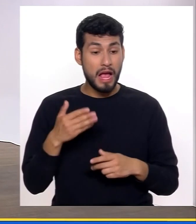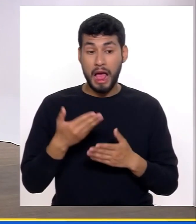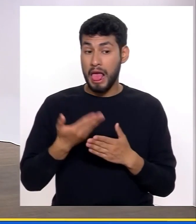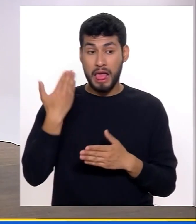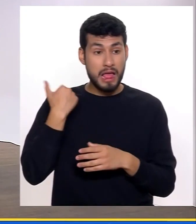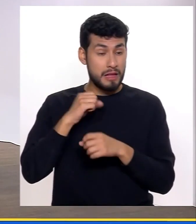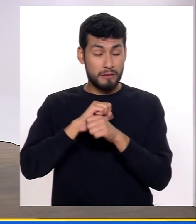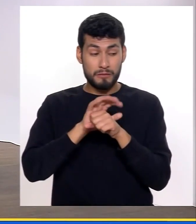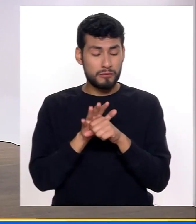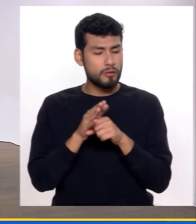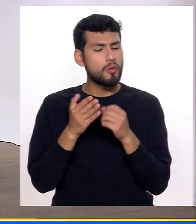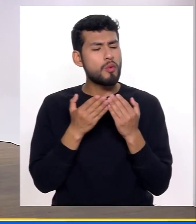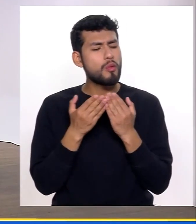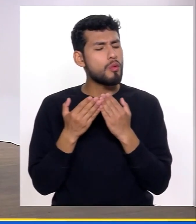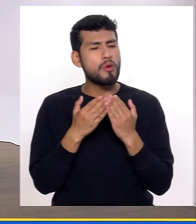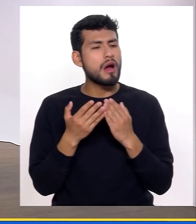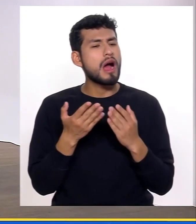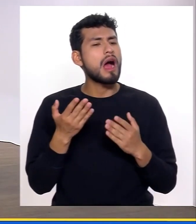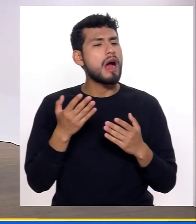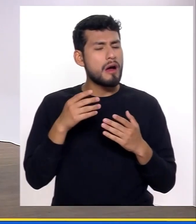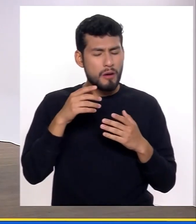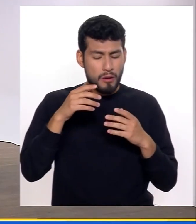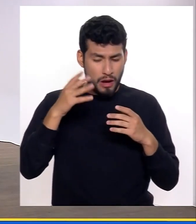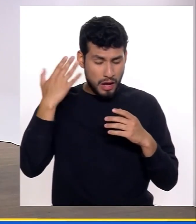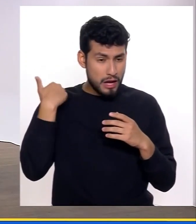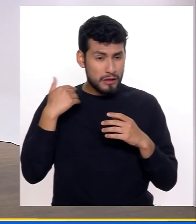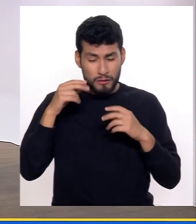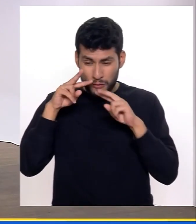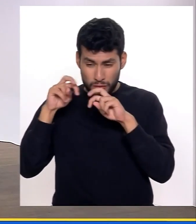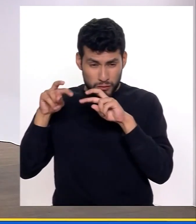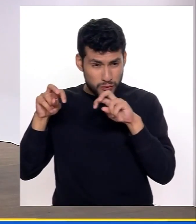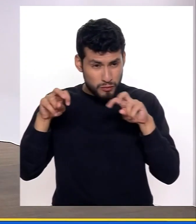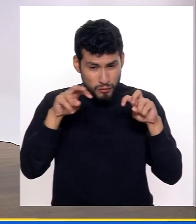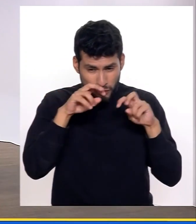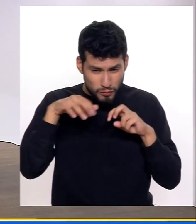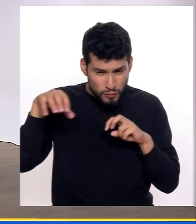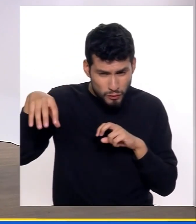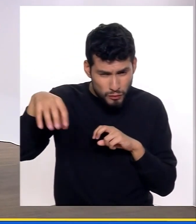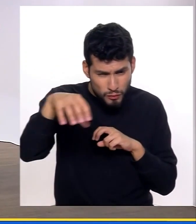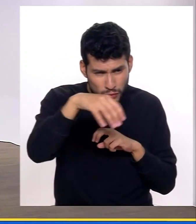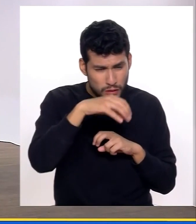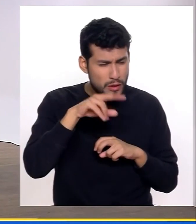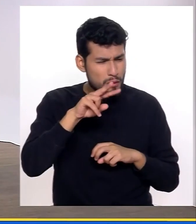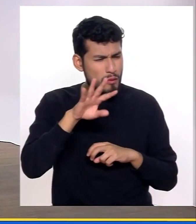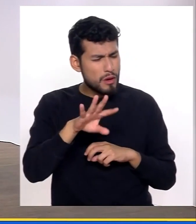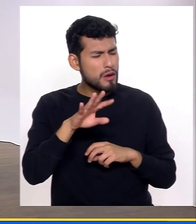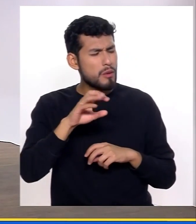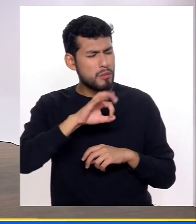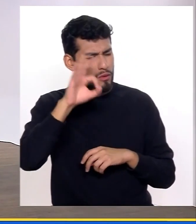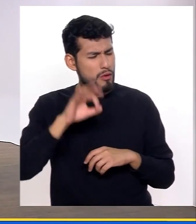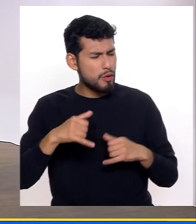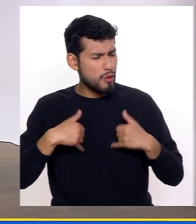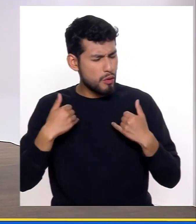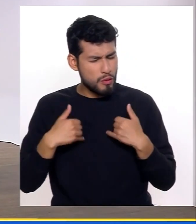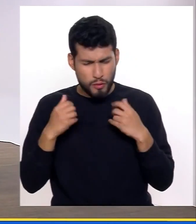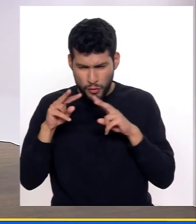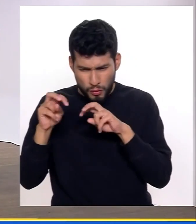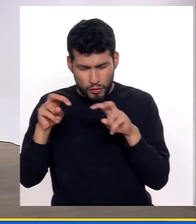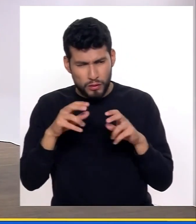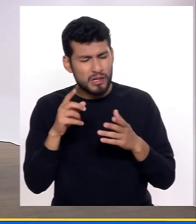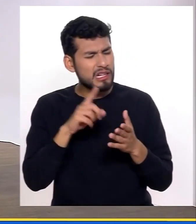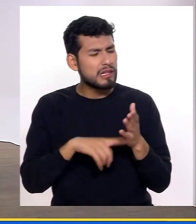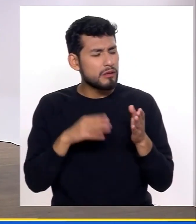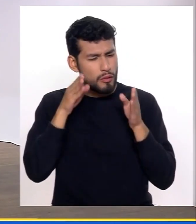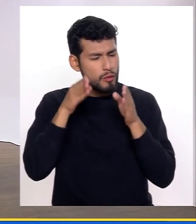del COVID, los estudios que se habían hecho con debida eran más o menos el 24% de la población de jóvenes, específicamente en